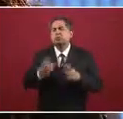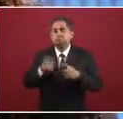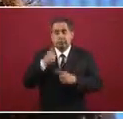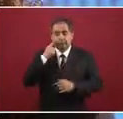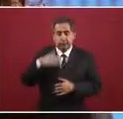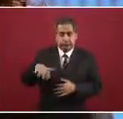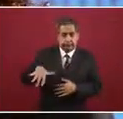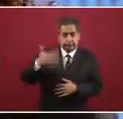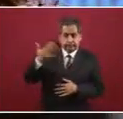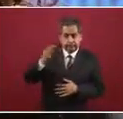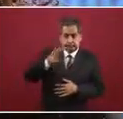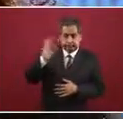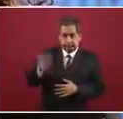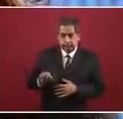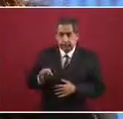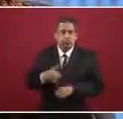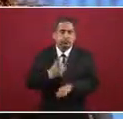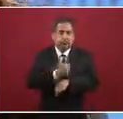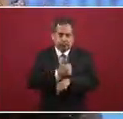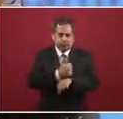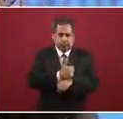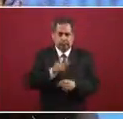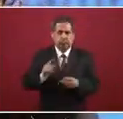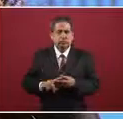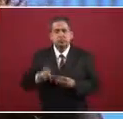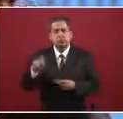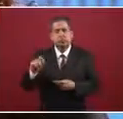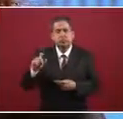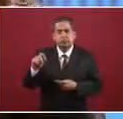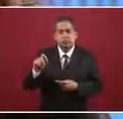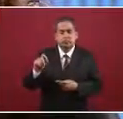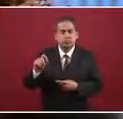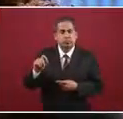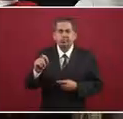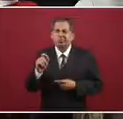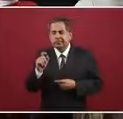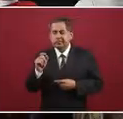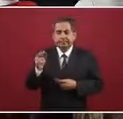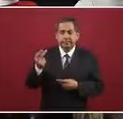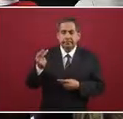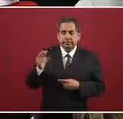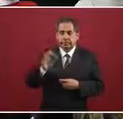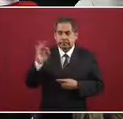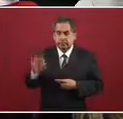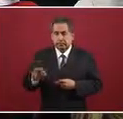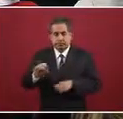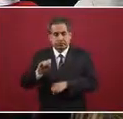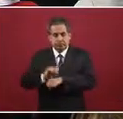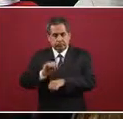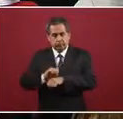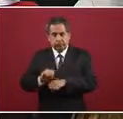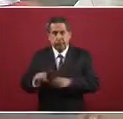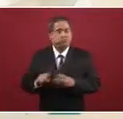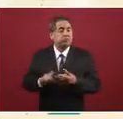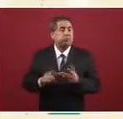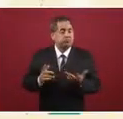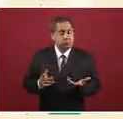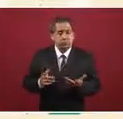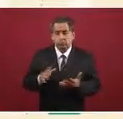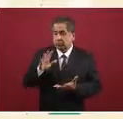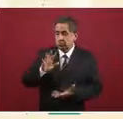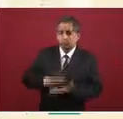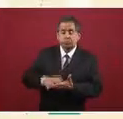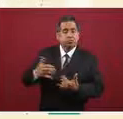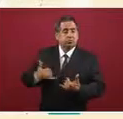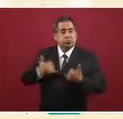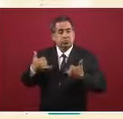por ciento tiene primaria, 24, casi 25 por ciento secundaria. Donde más jóvenes